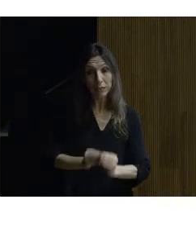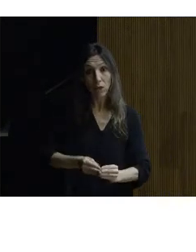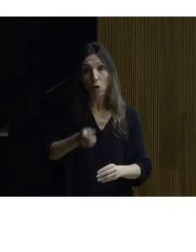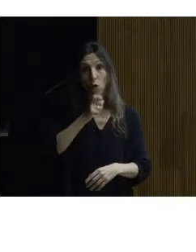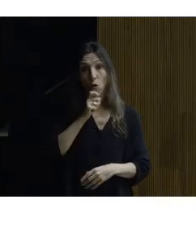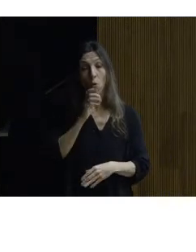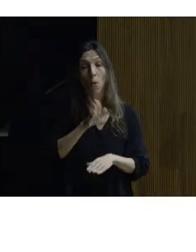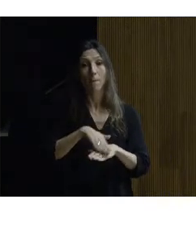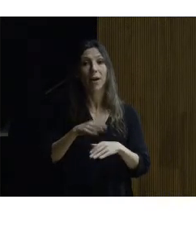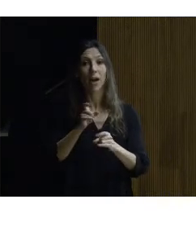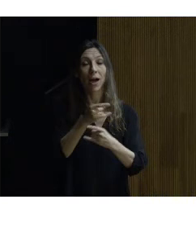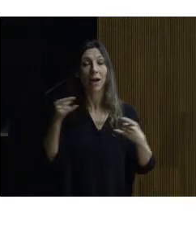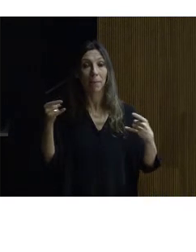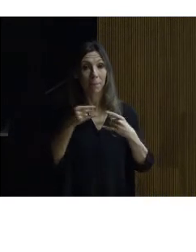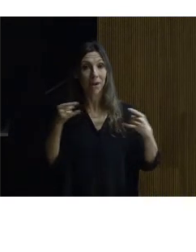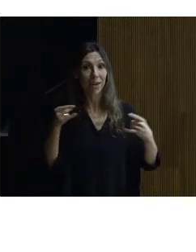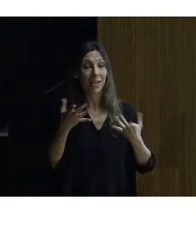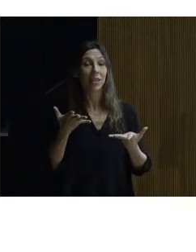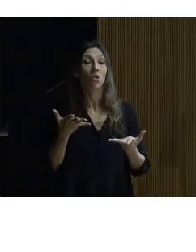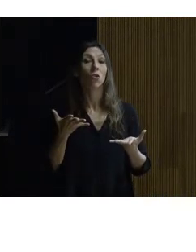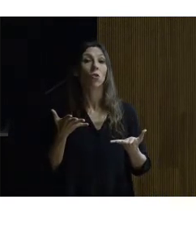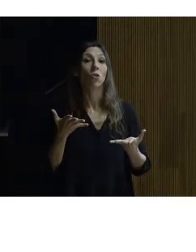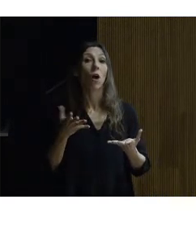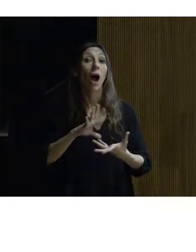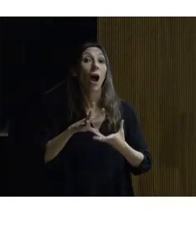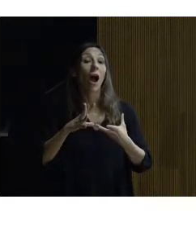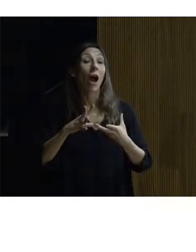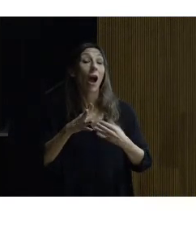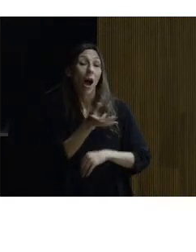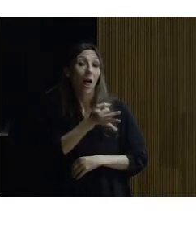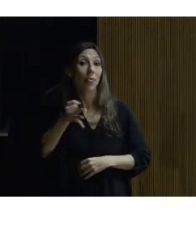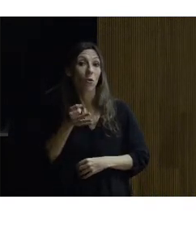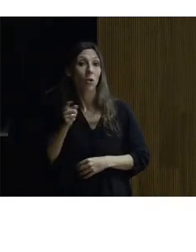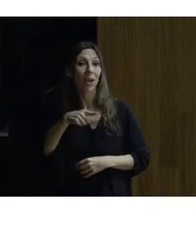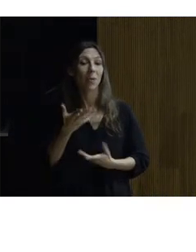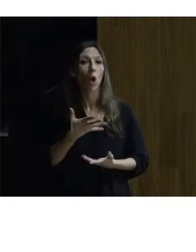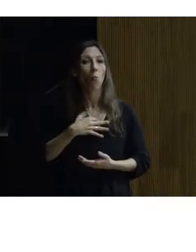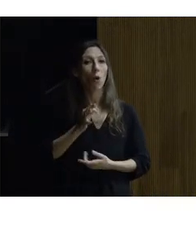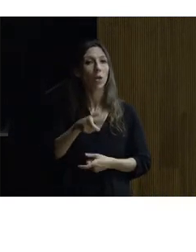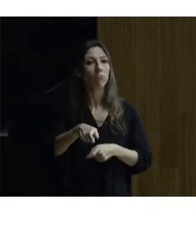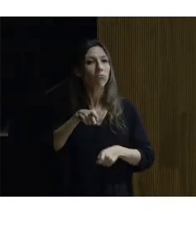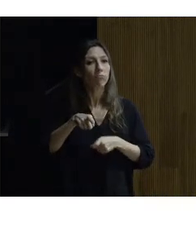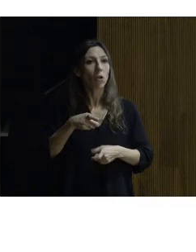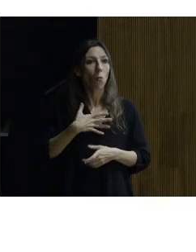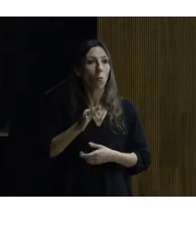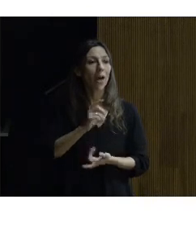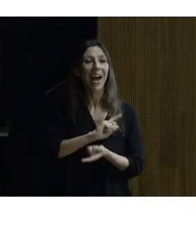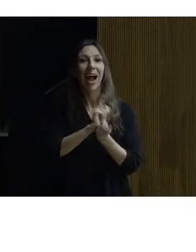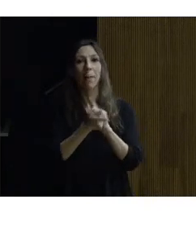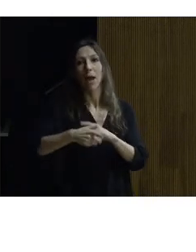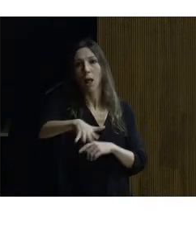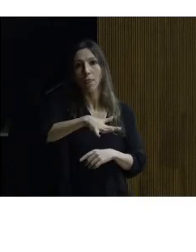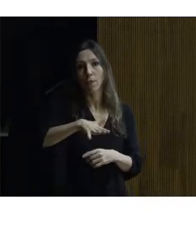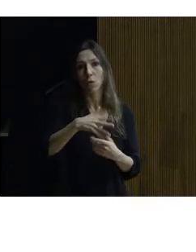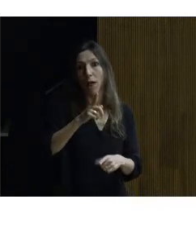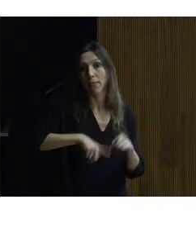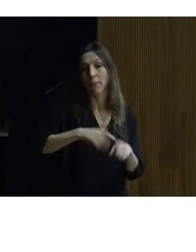adecuado y además que sea reversible es decir que esa instalación de cable o bien se ponga en un sitio donde no se vea o bien si en un